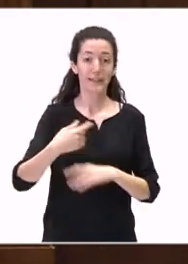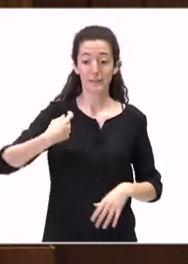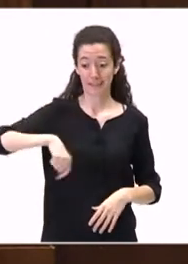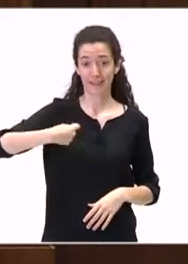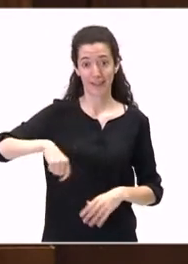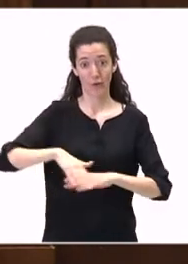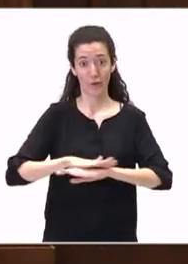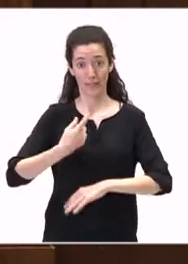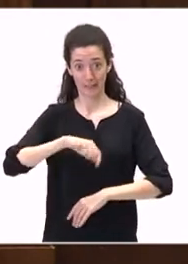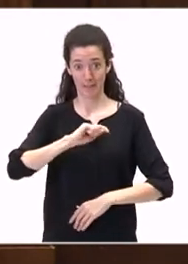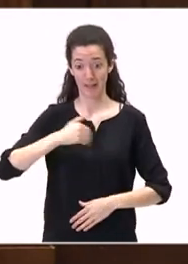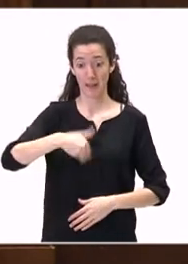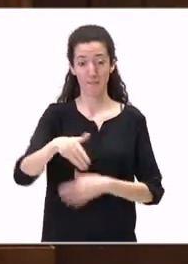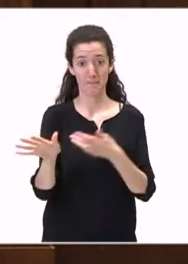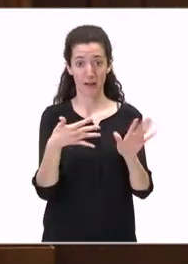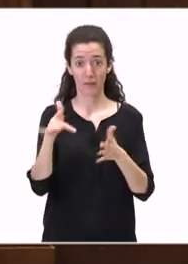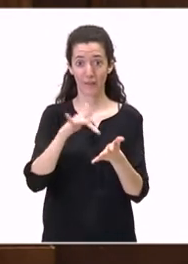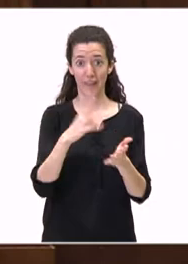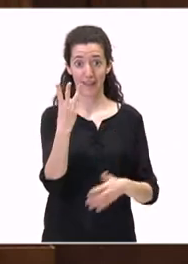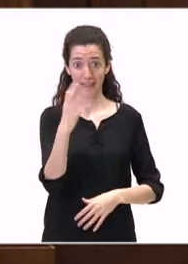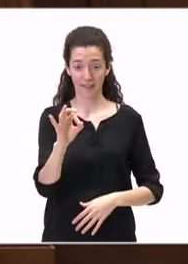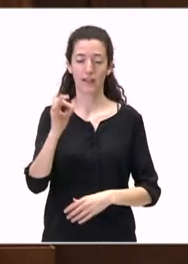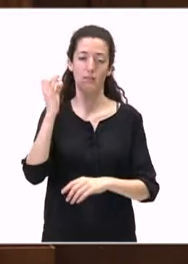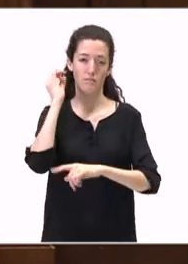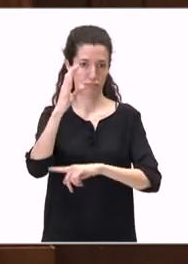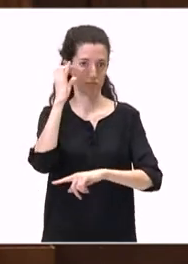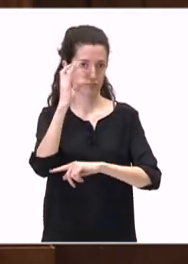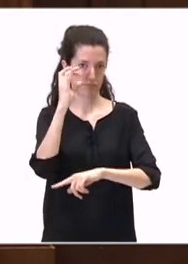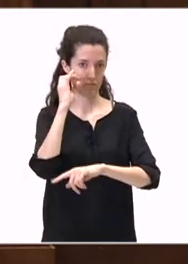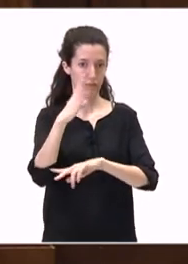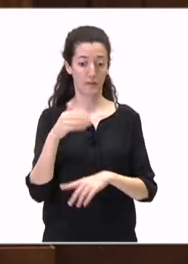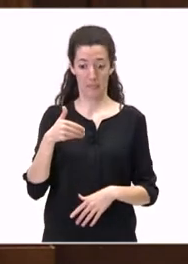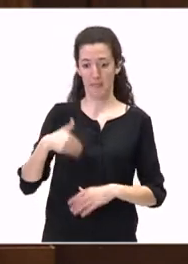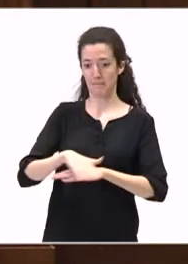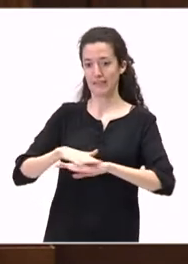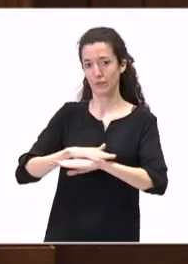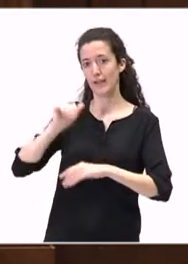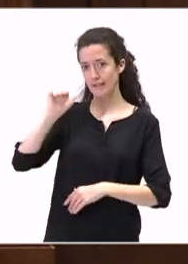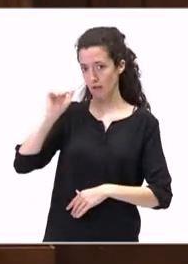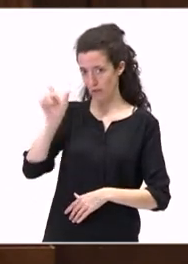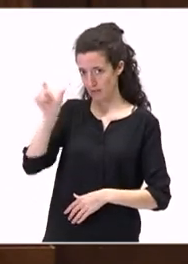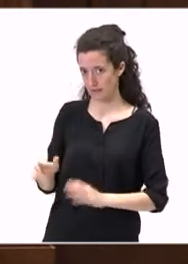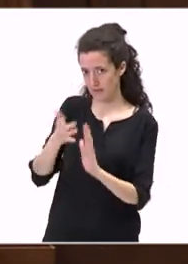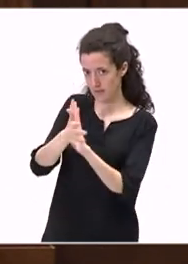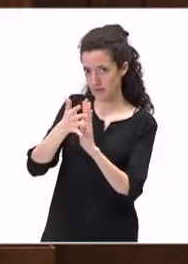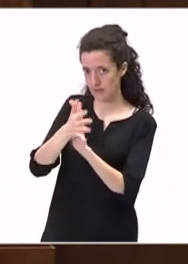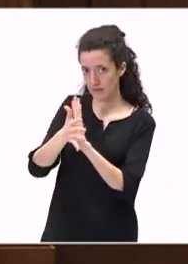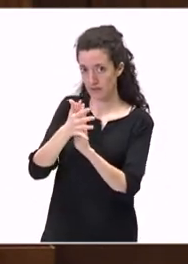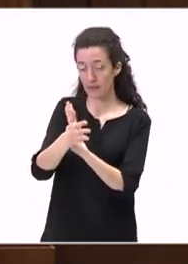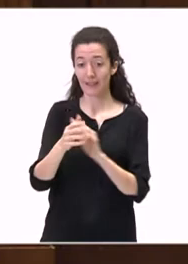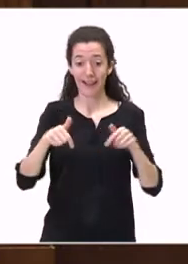marzo, que lo hará esta tarde el ministro de Exteriores y que también, y lo he pedido, lo tienen que explicar en Canarias.